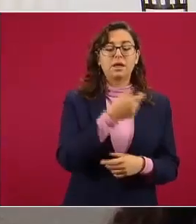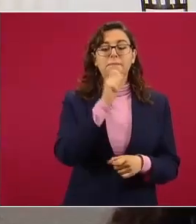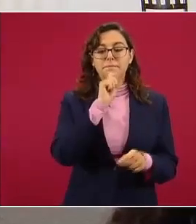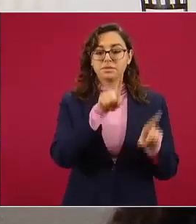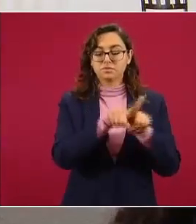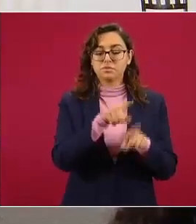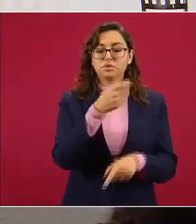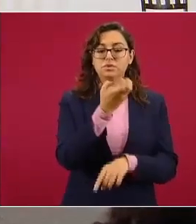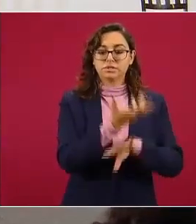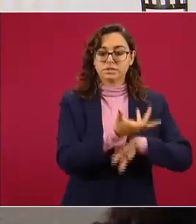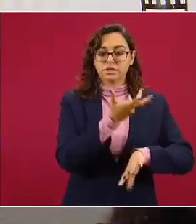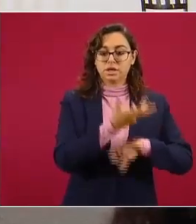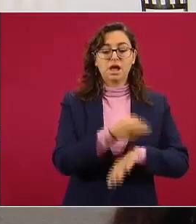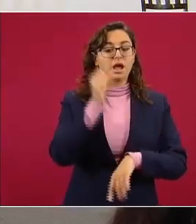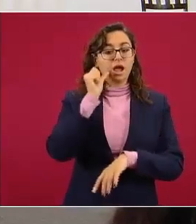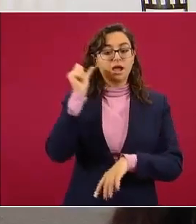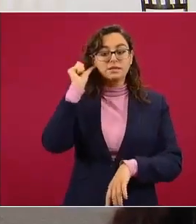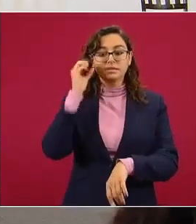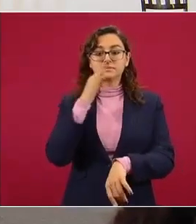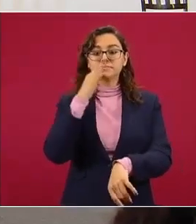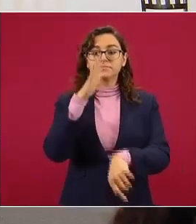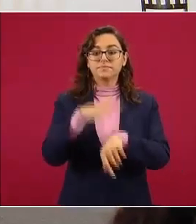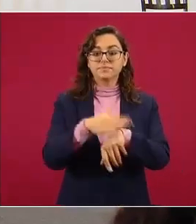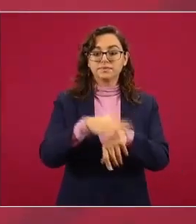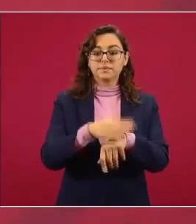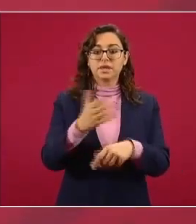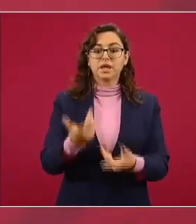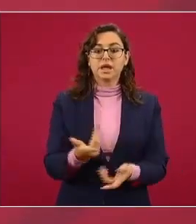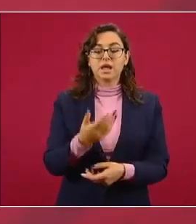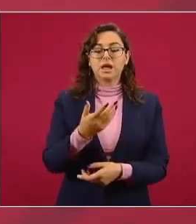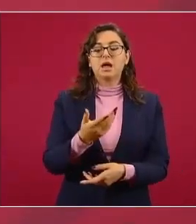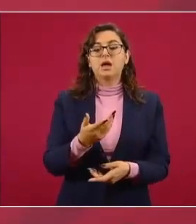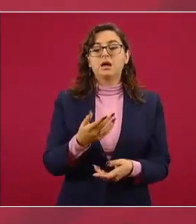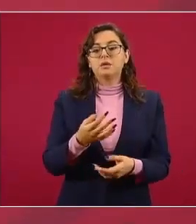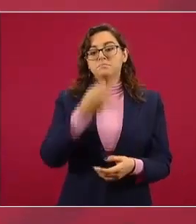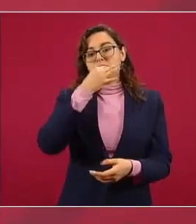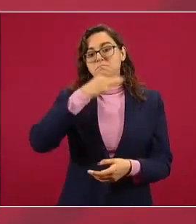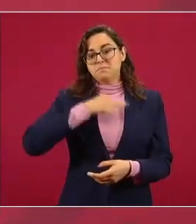Barr y que fue comunicada el día de ayer a la Secretaría de Relaciones Exteriores